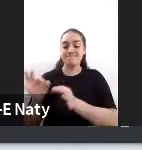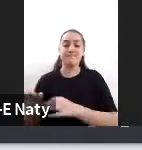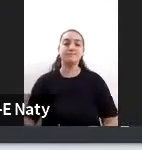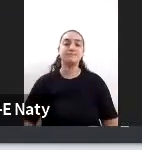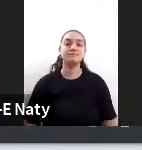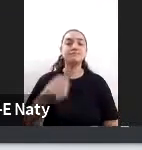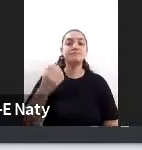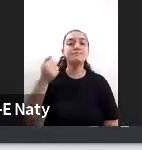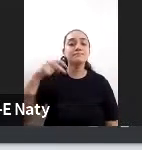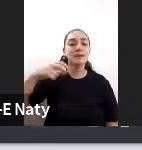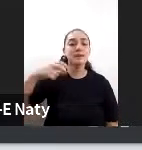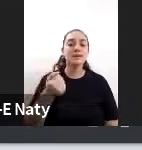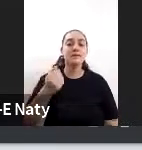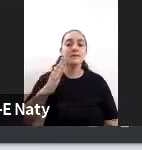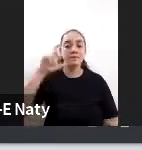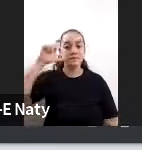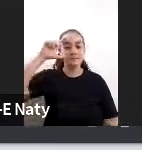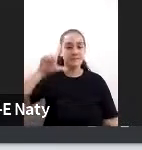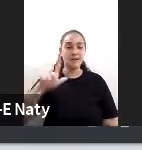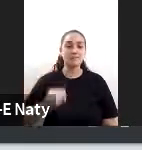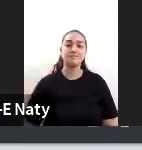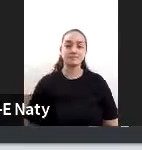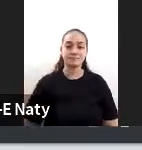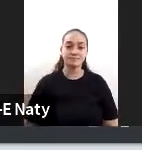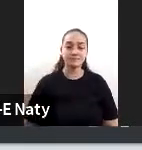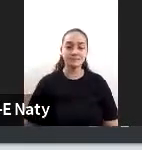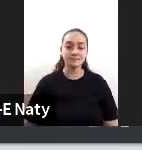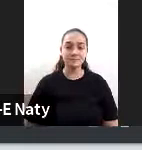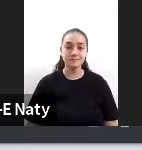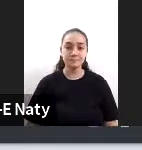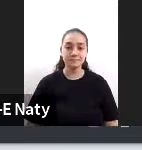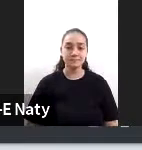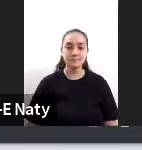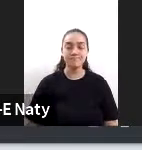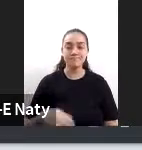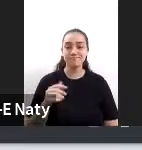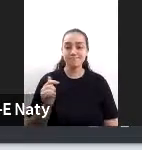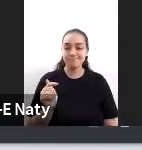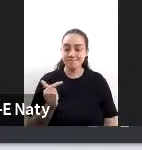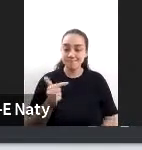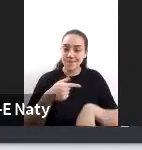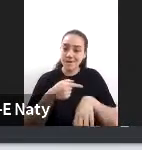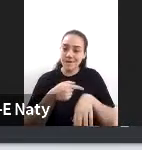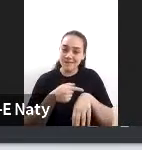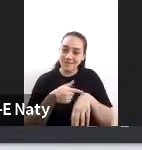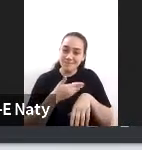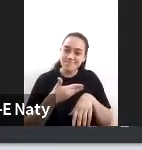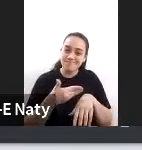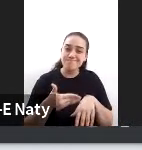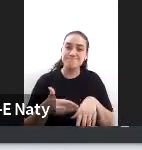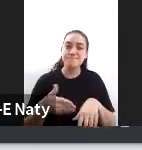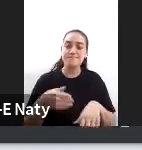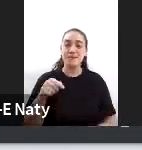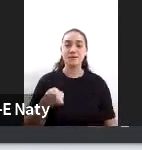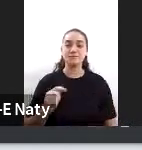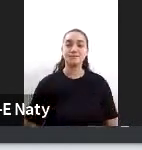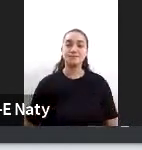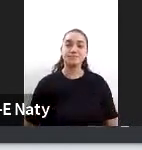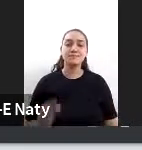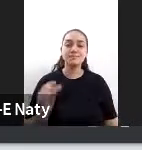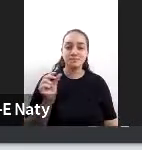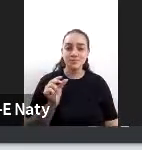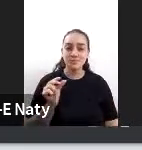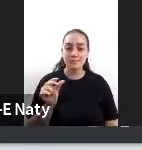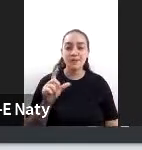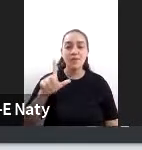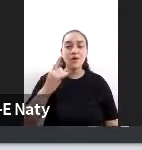no tenemos mucho más tiempo porque tenemos que dejar un rato que Luis nos cuente